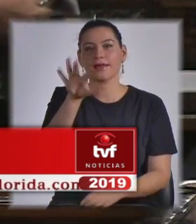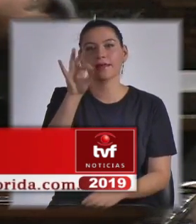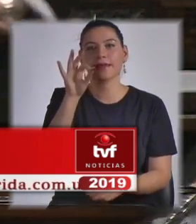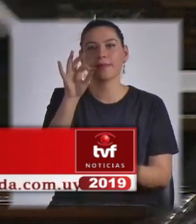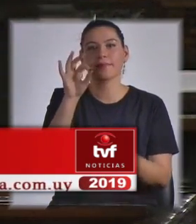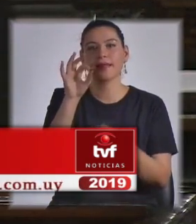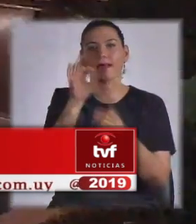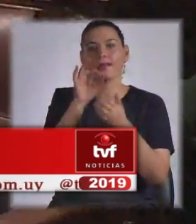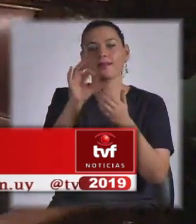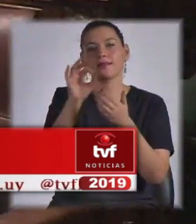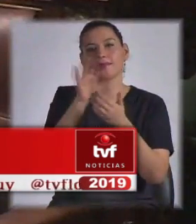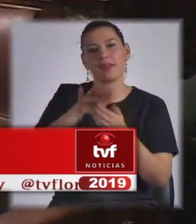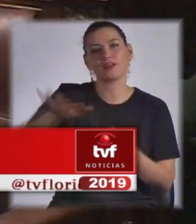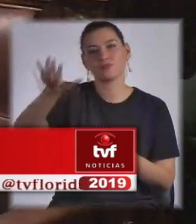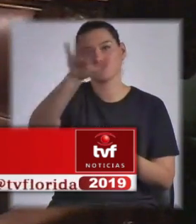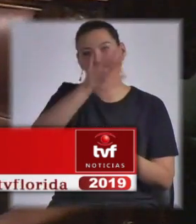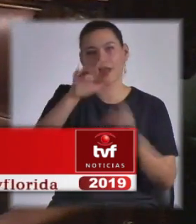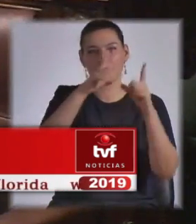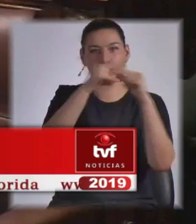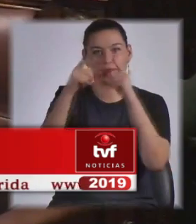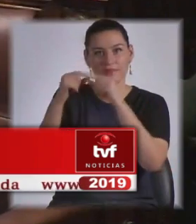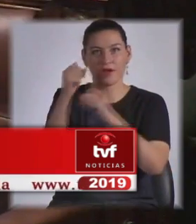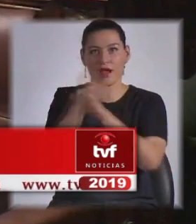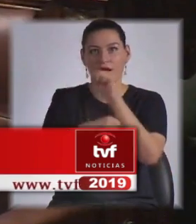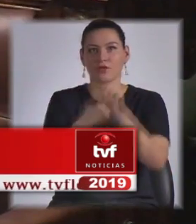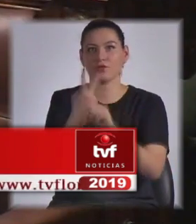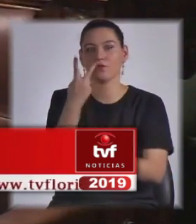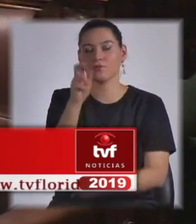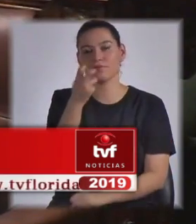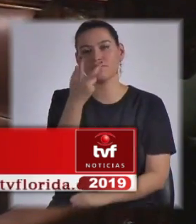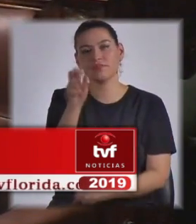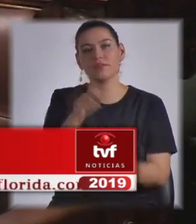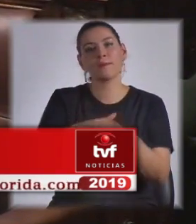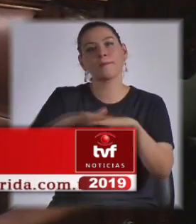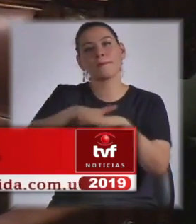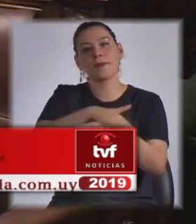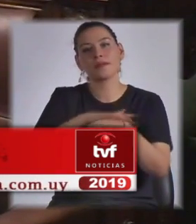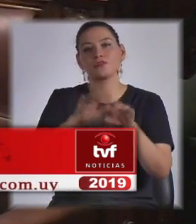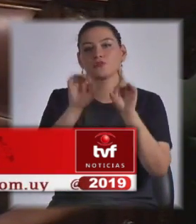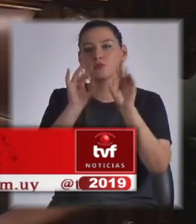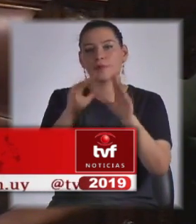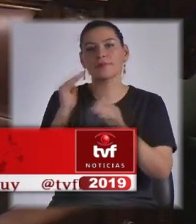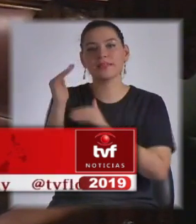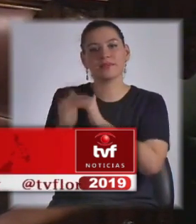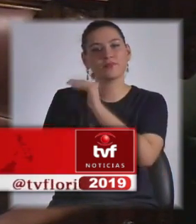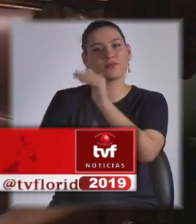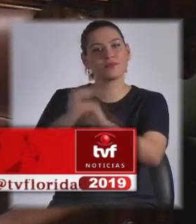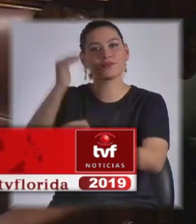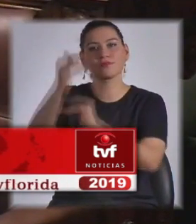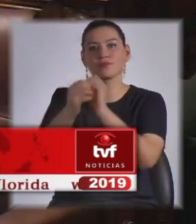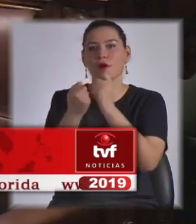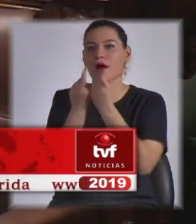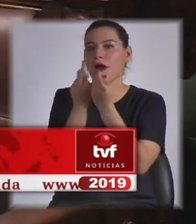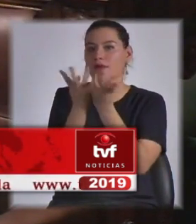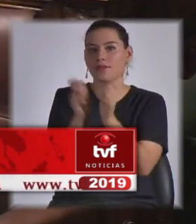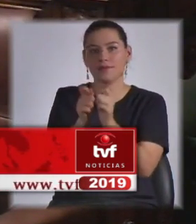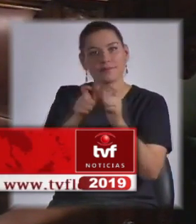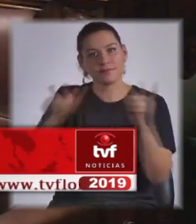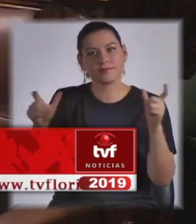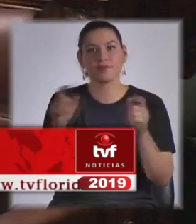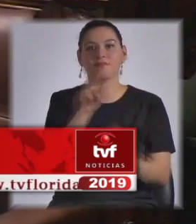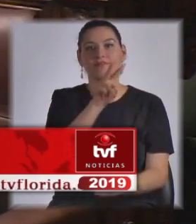2020, en base no sólo a su evolución cuantitativa, pasando de